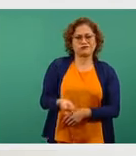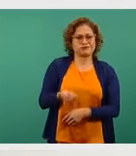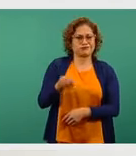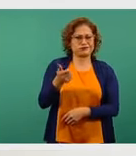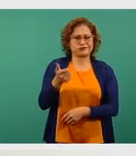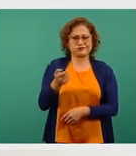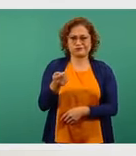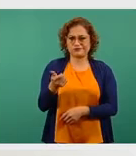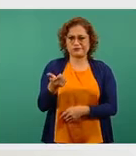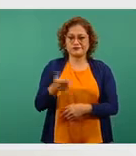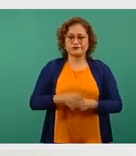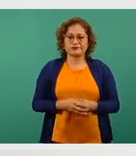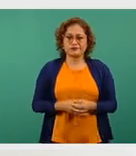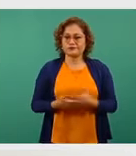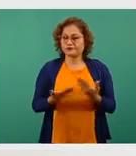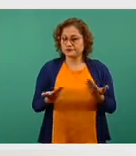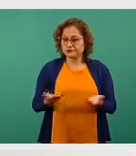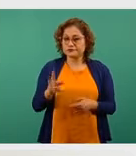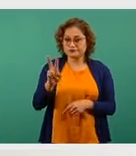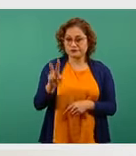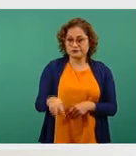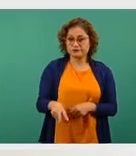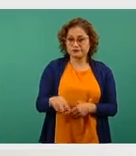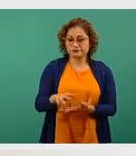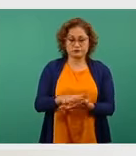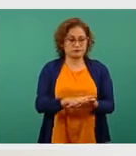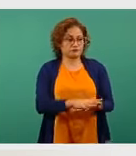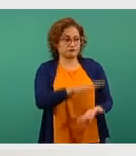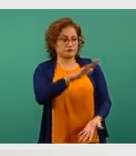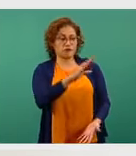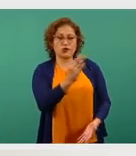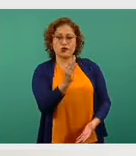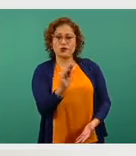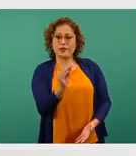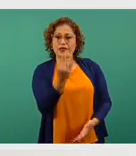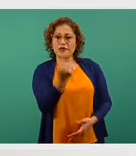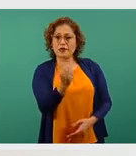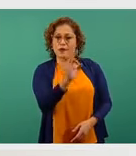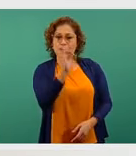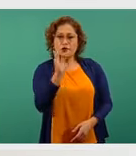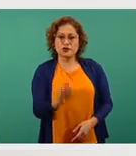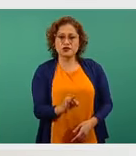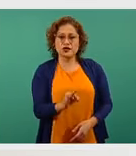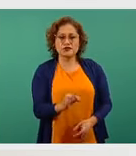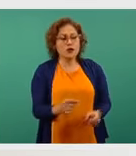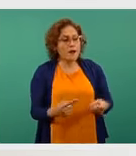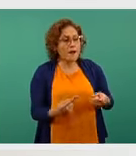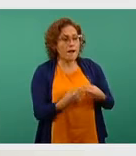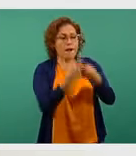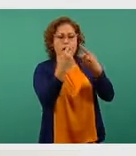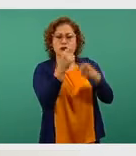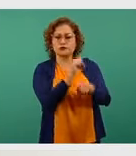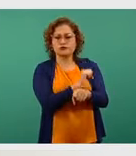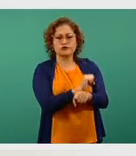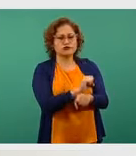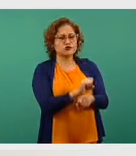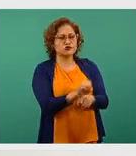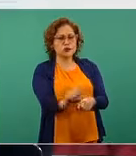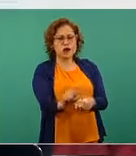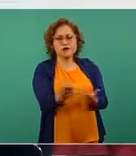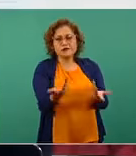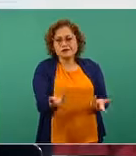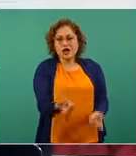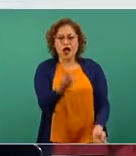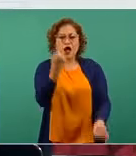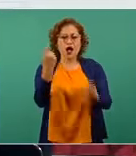y la enorme mayoría, más del 99%, son casos leves. fiebre, dolor,